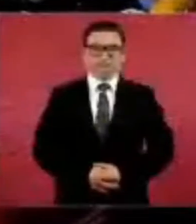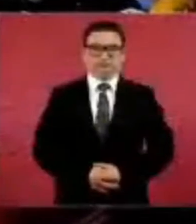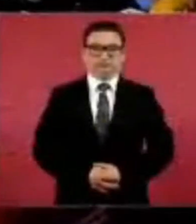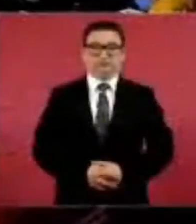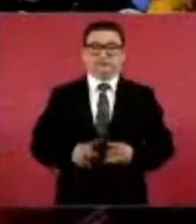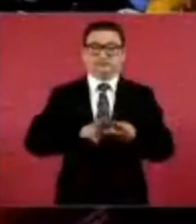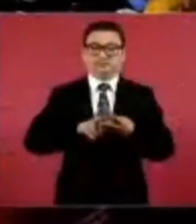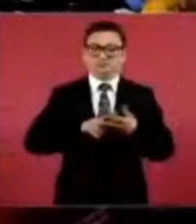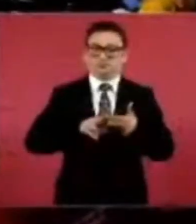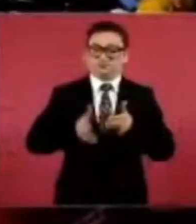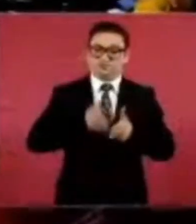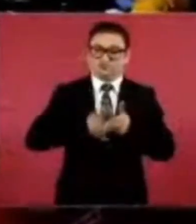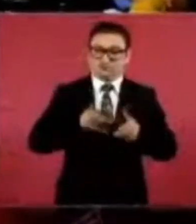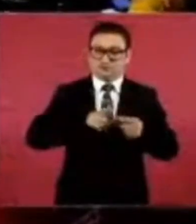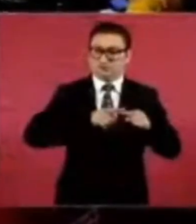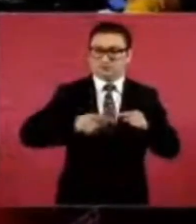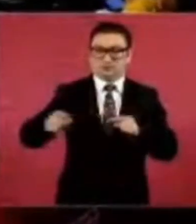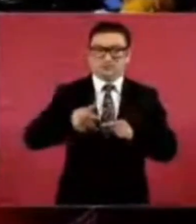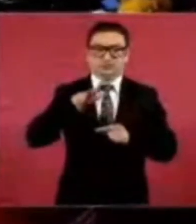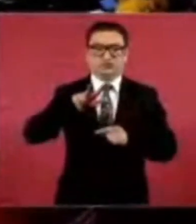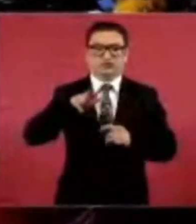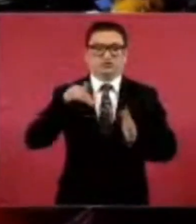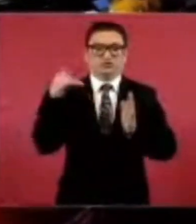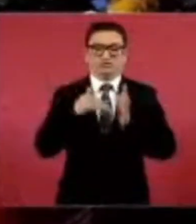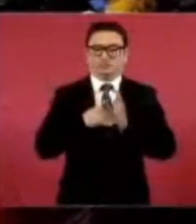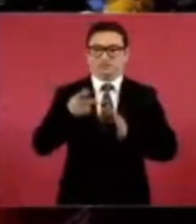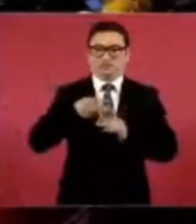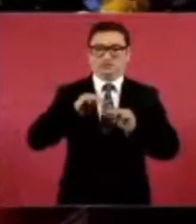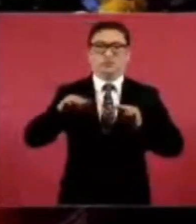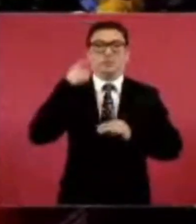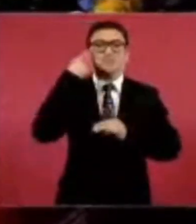utilicen para trenes de pasajeros.